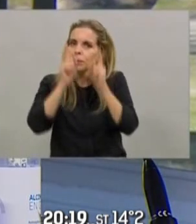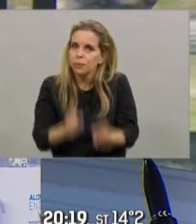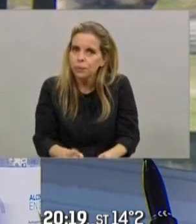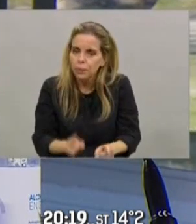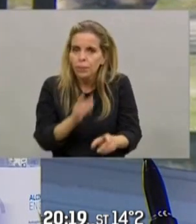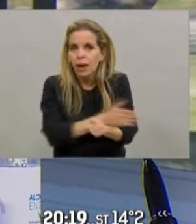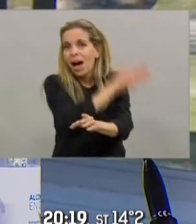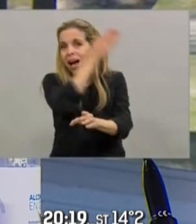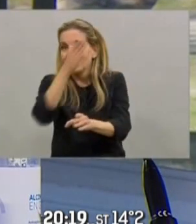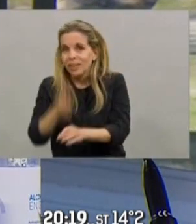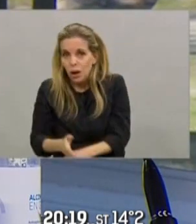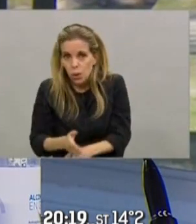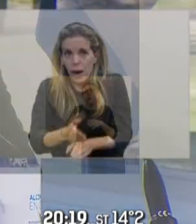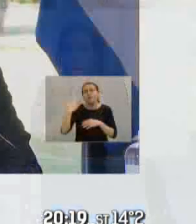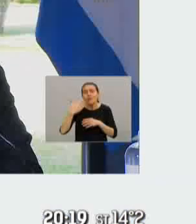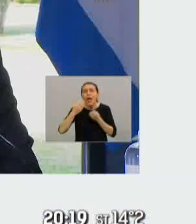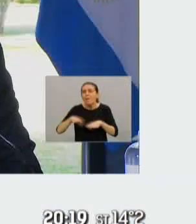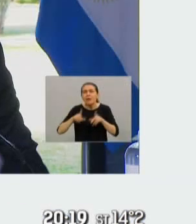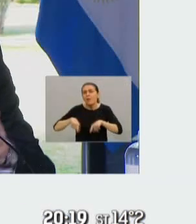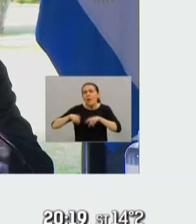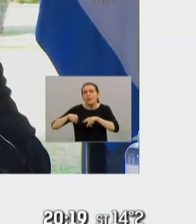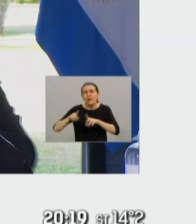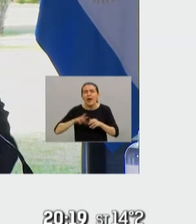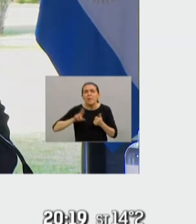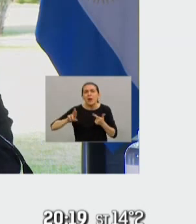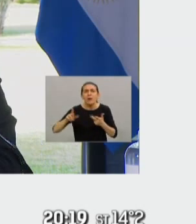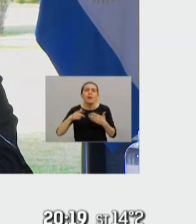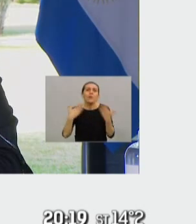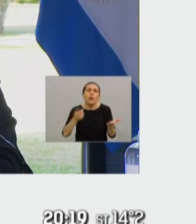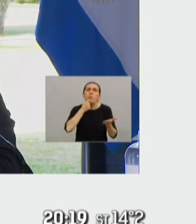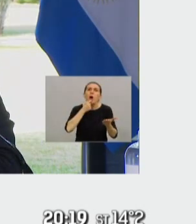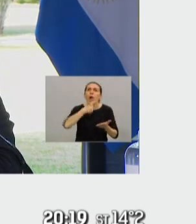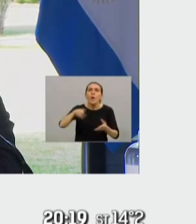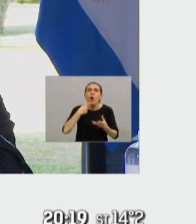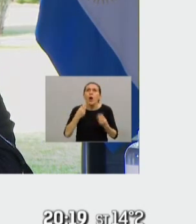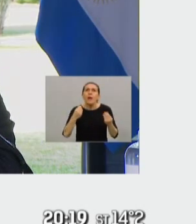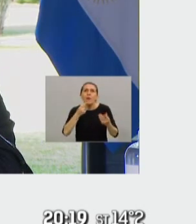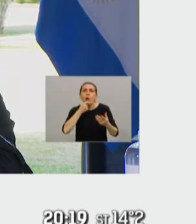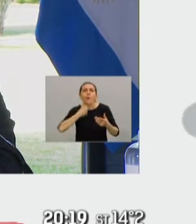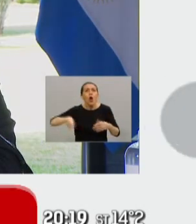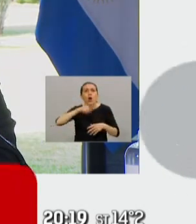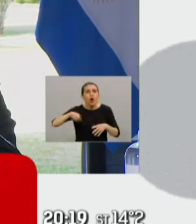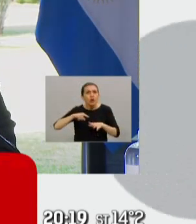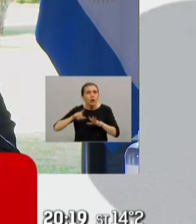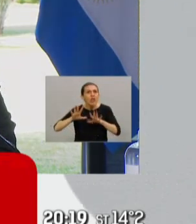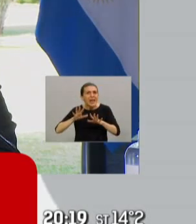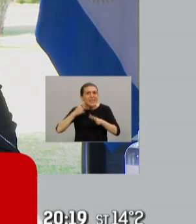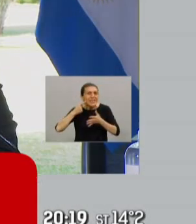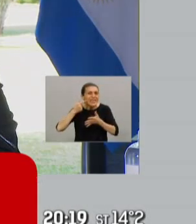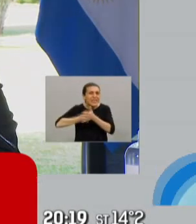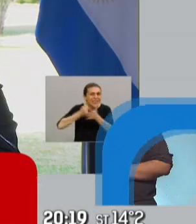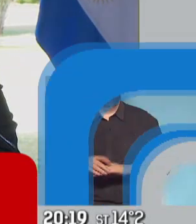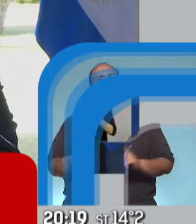por el control del Estado, se ha logrado porque en la provincia de Buenos Aires se entendió hubo conciencia. Si bien